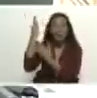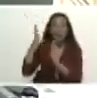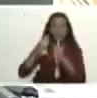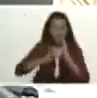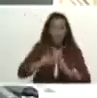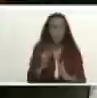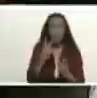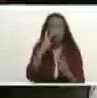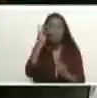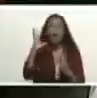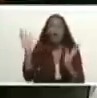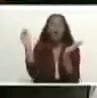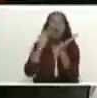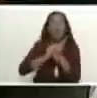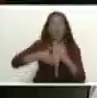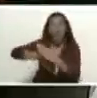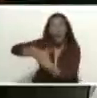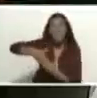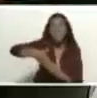poder verla otra vez